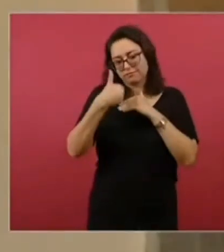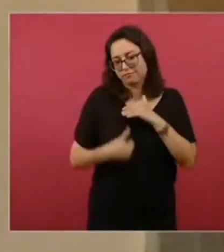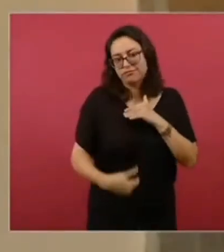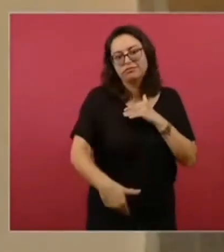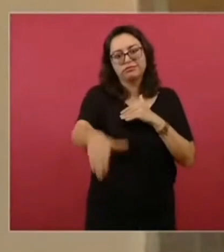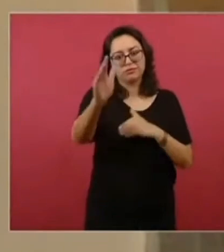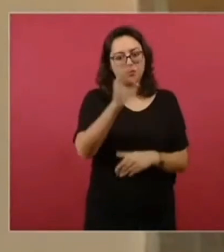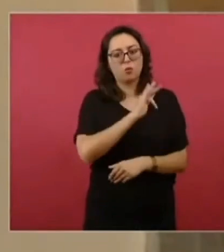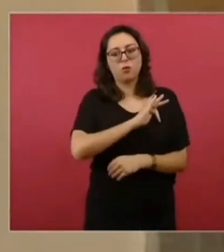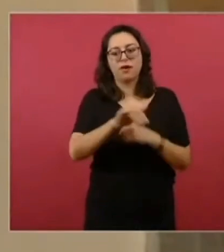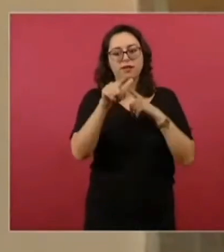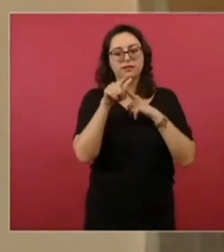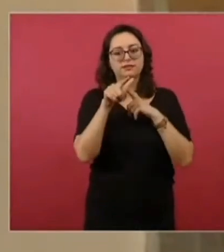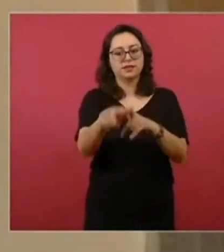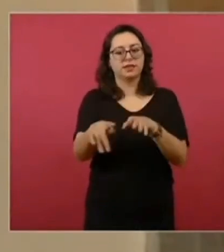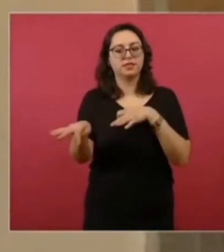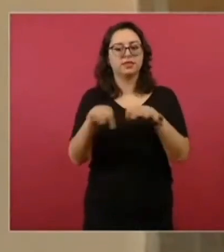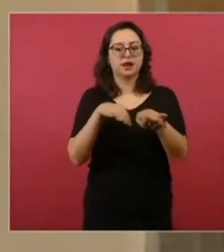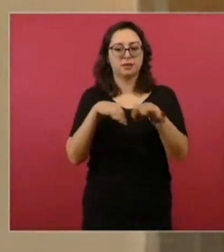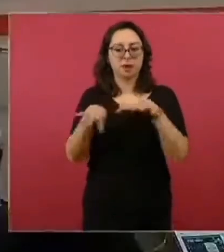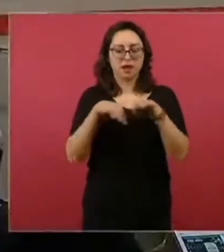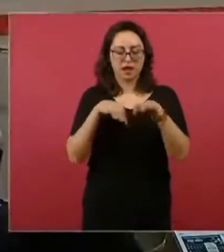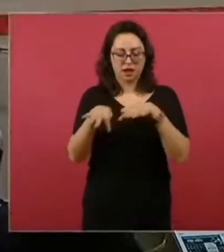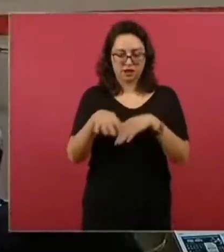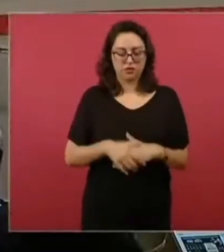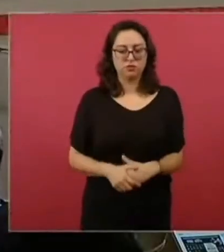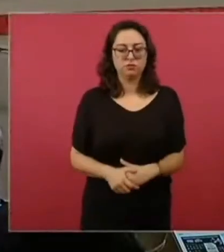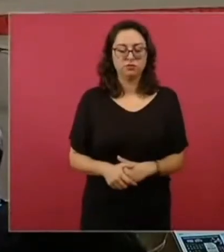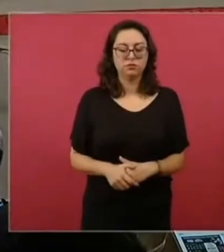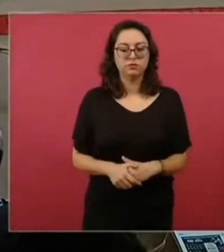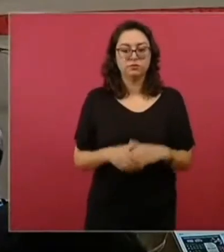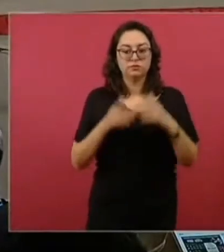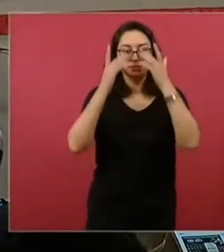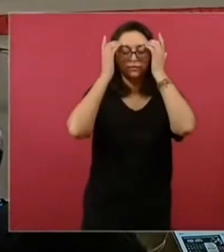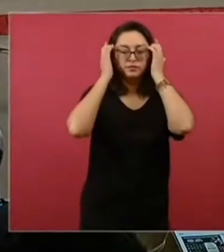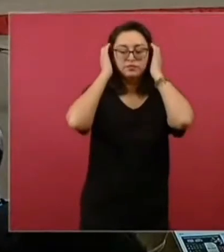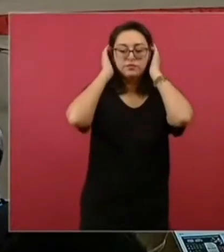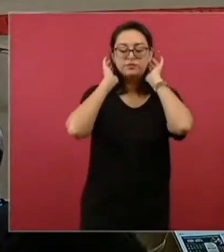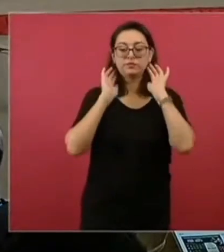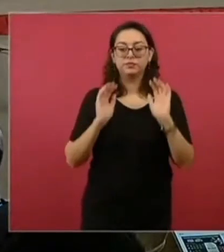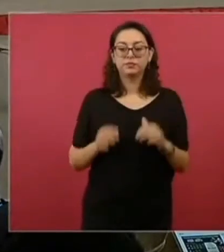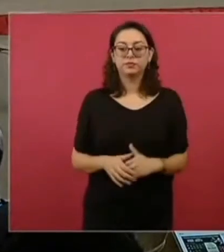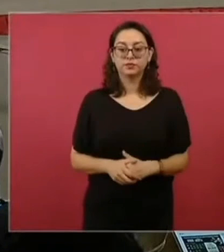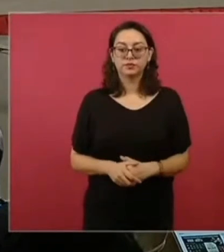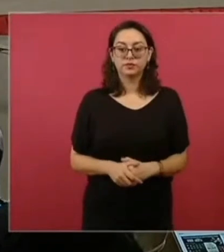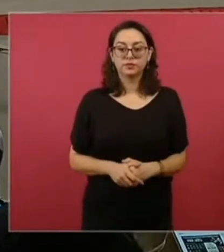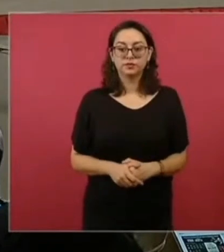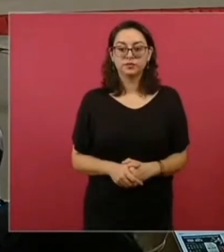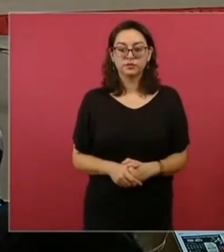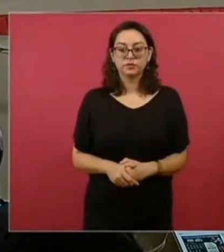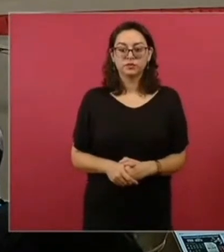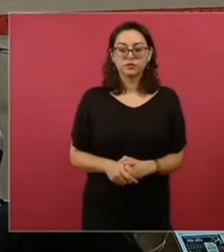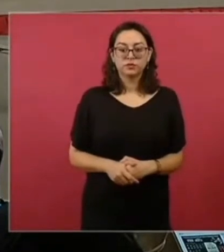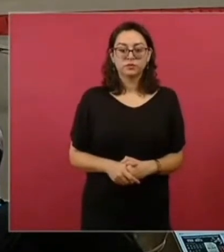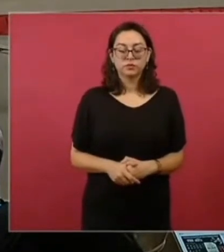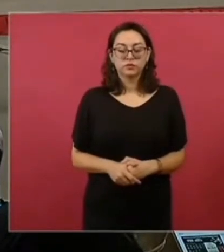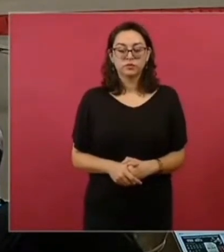aprendizaje se queda para siempre. Y muchos de ellos, ya lo veremos más adelante, pero muchos de ellos, más del